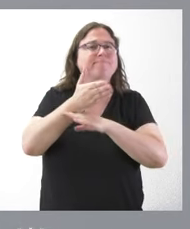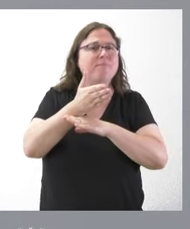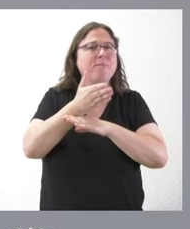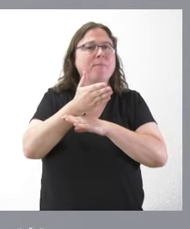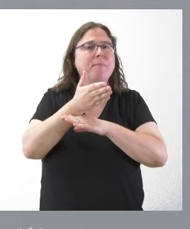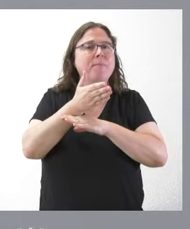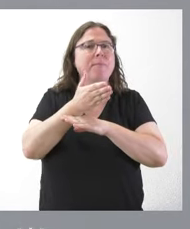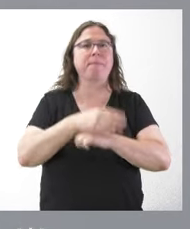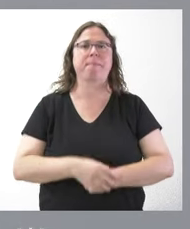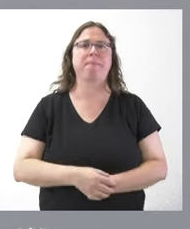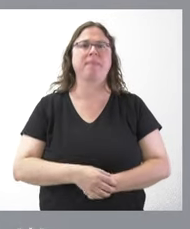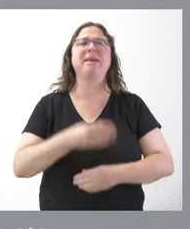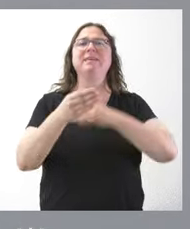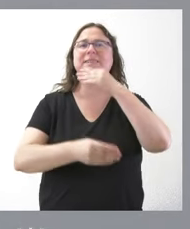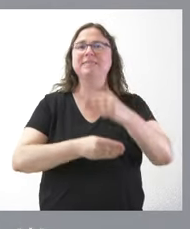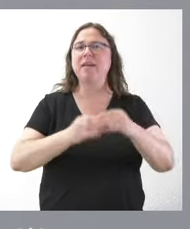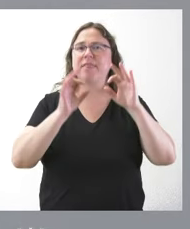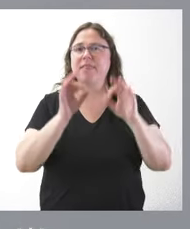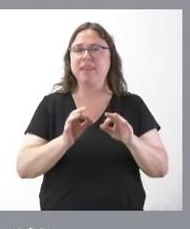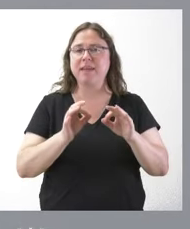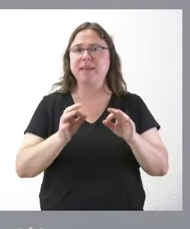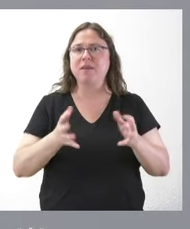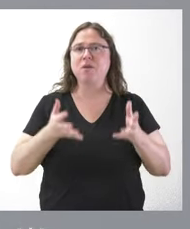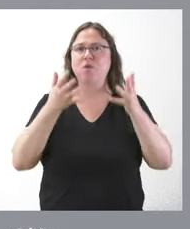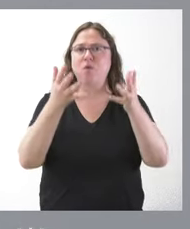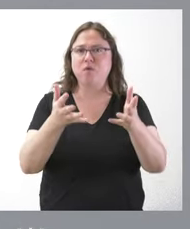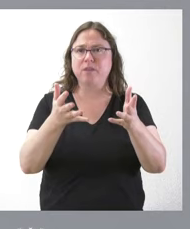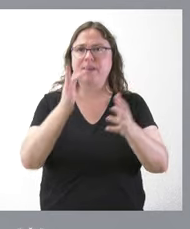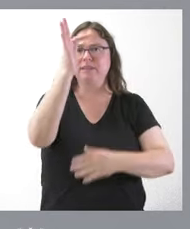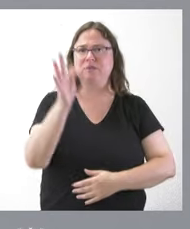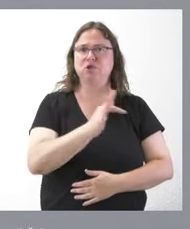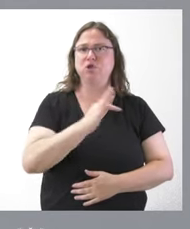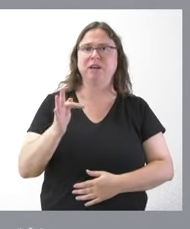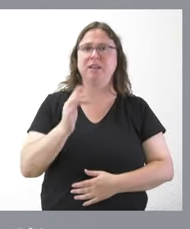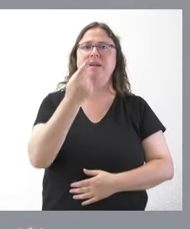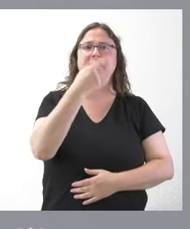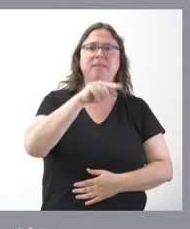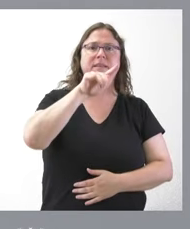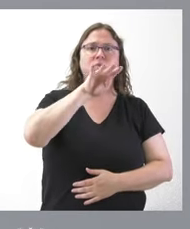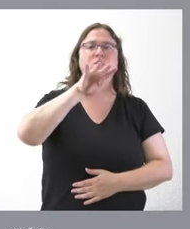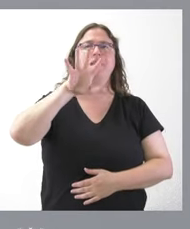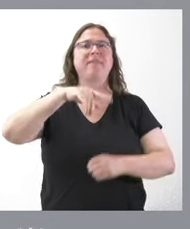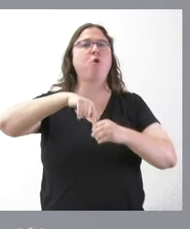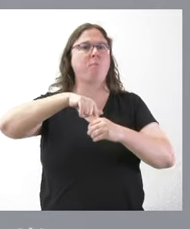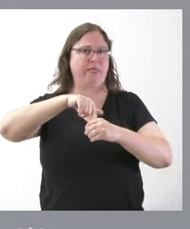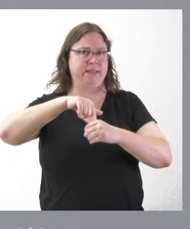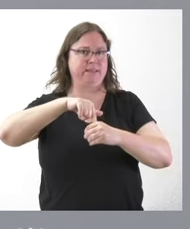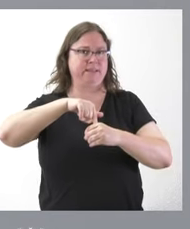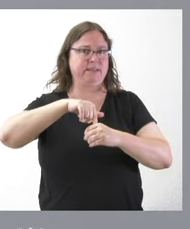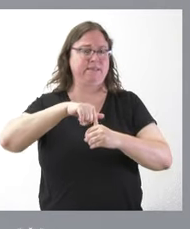llevan a cabo, en este caso, a disponer como suma de 145 plazas mediante este